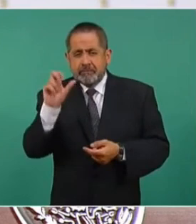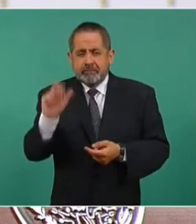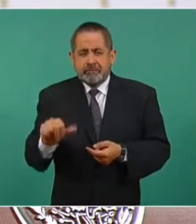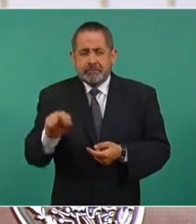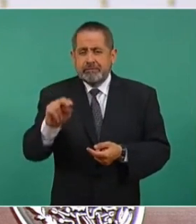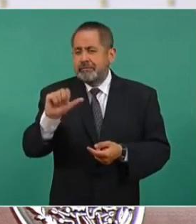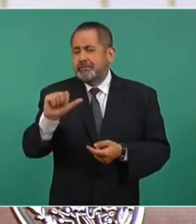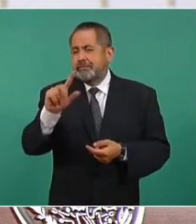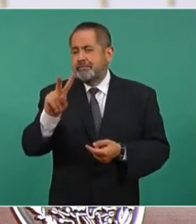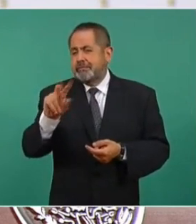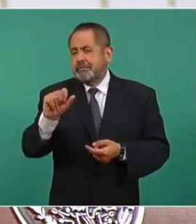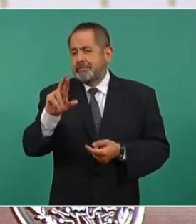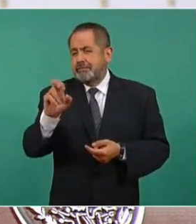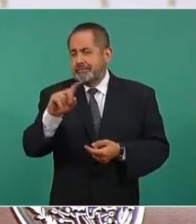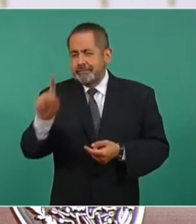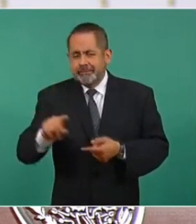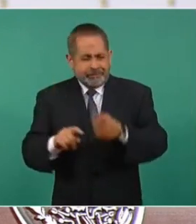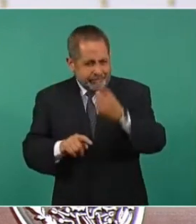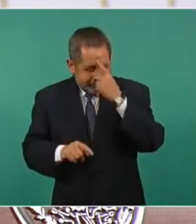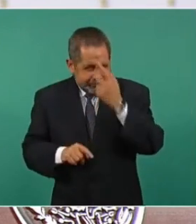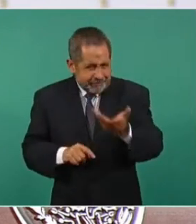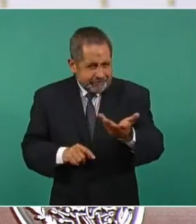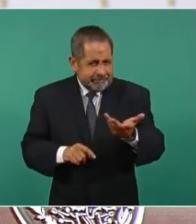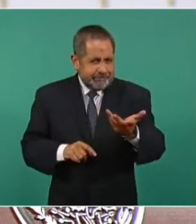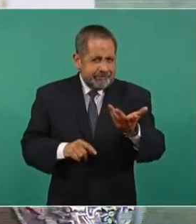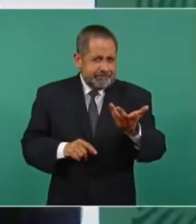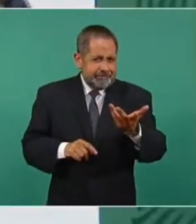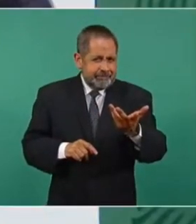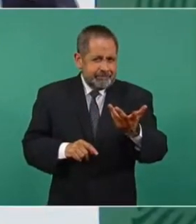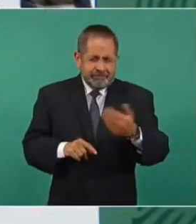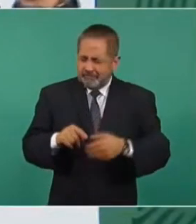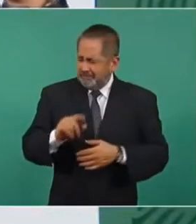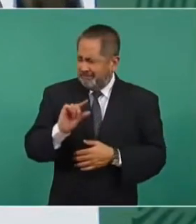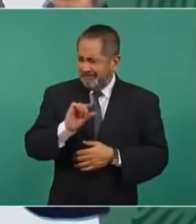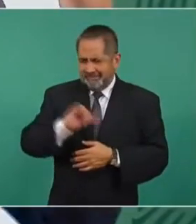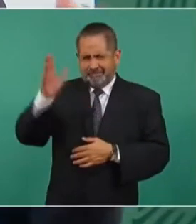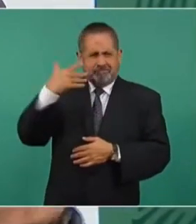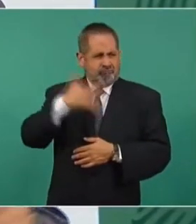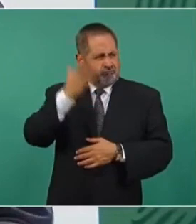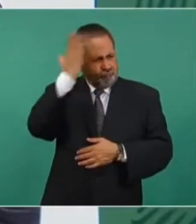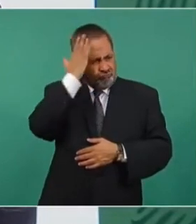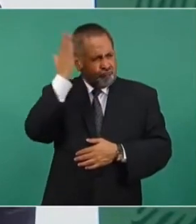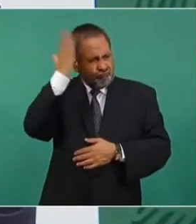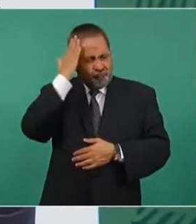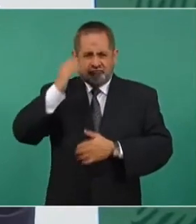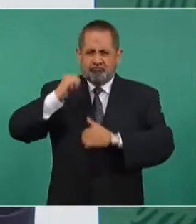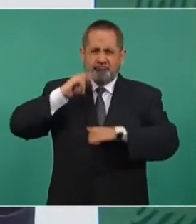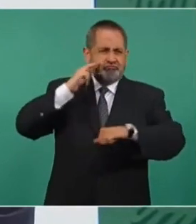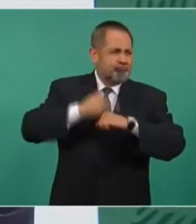ese gran dirigente